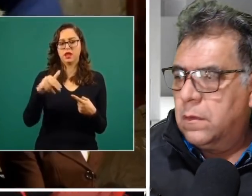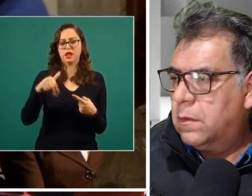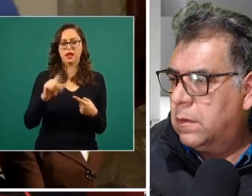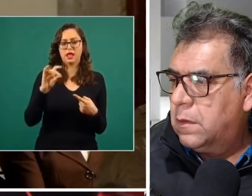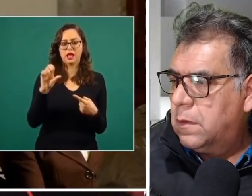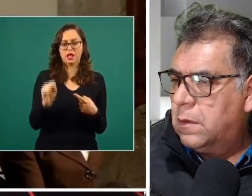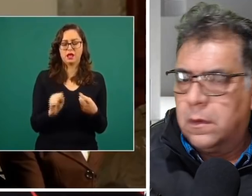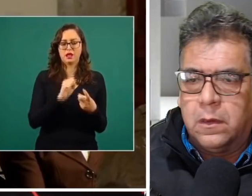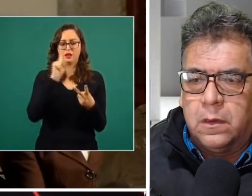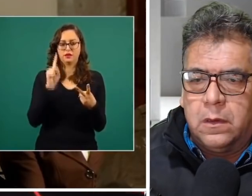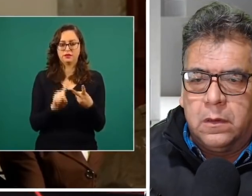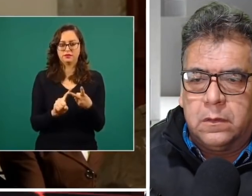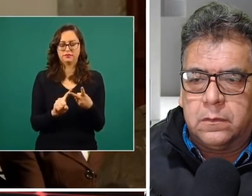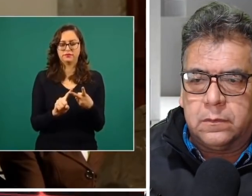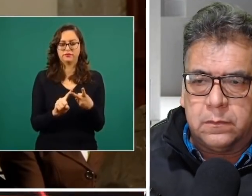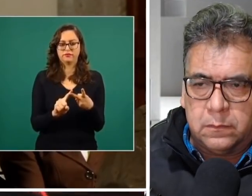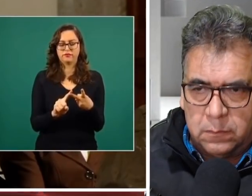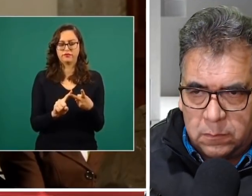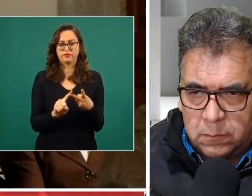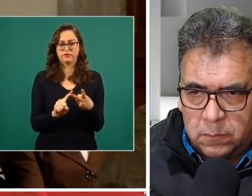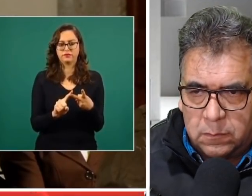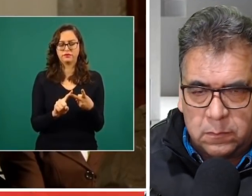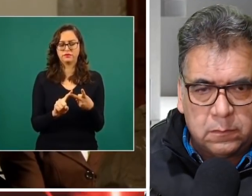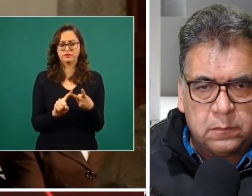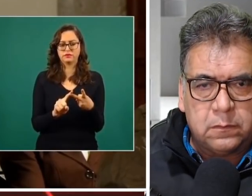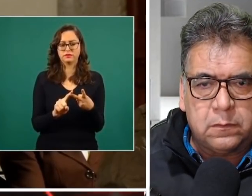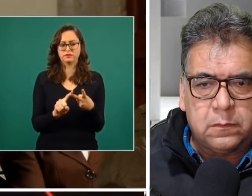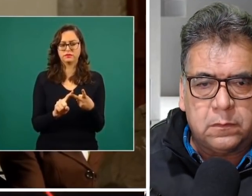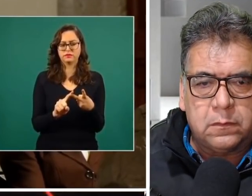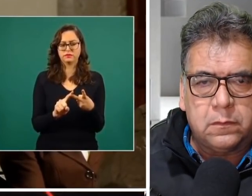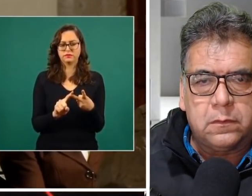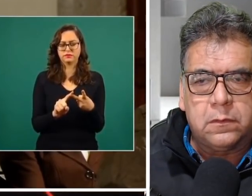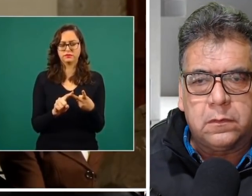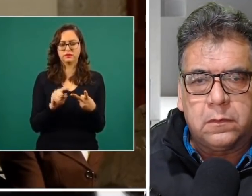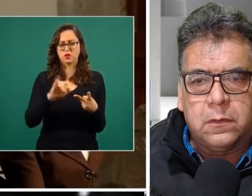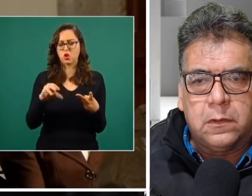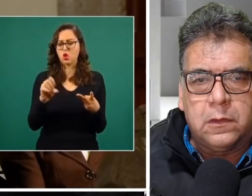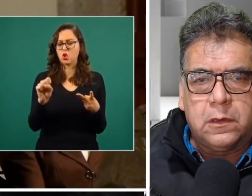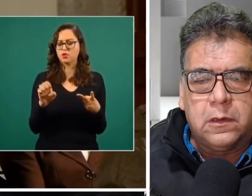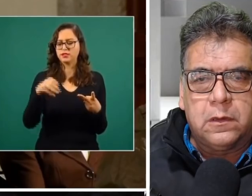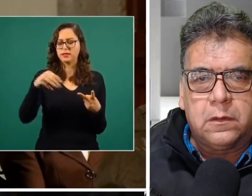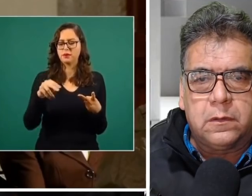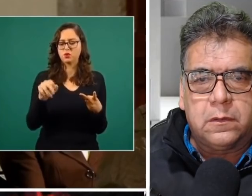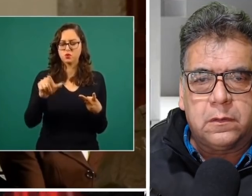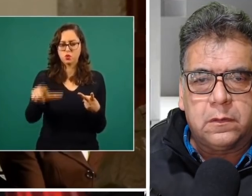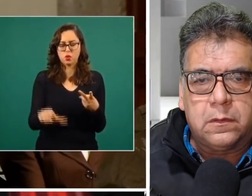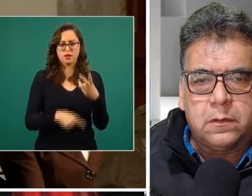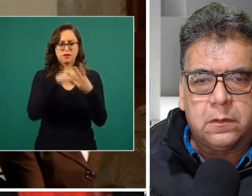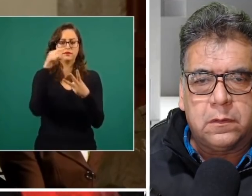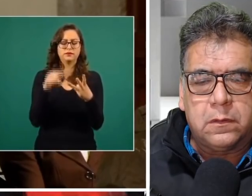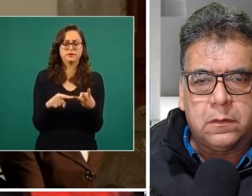También a el capitán segundo de infantería en situación de retiro, José Manuel Vélez Astudillo y